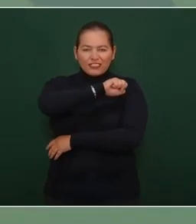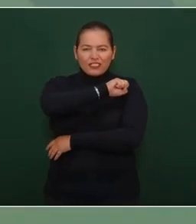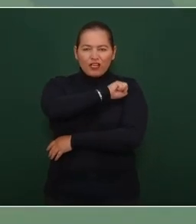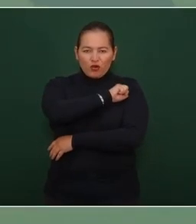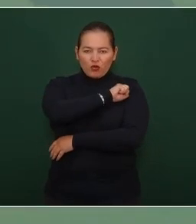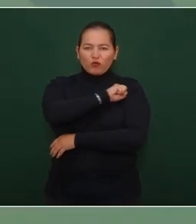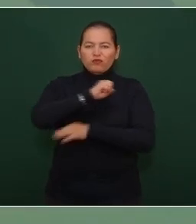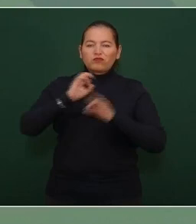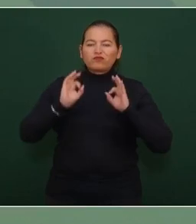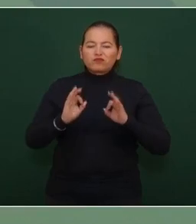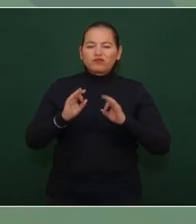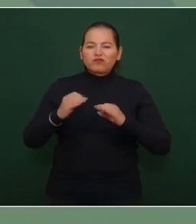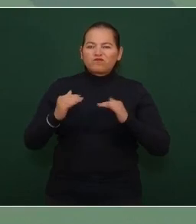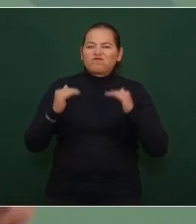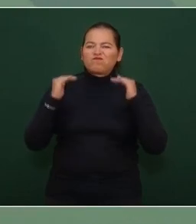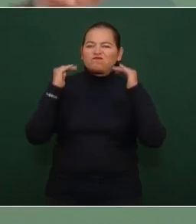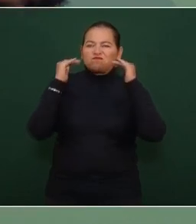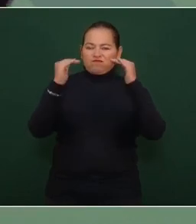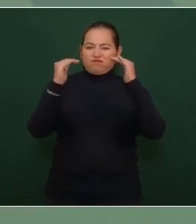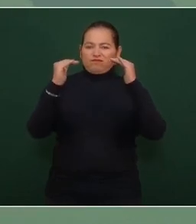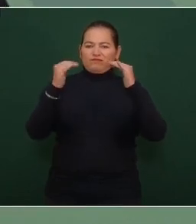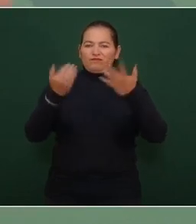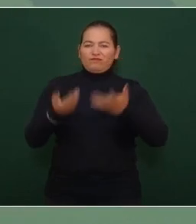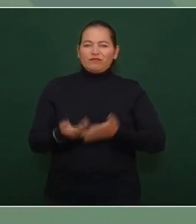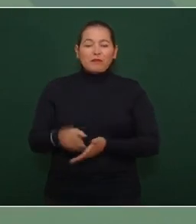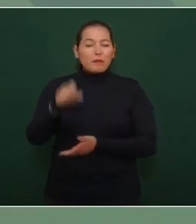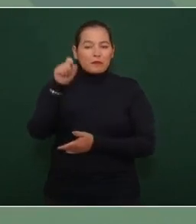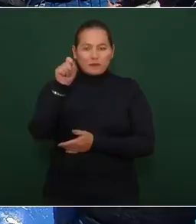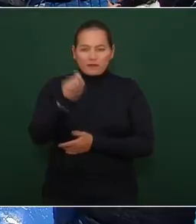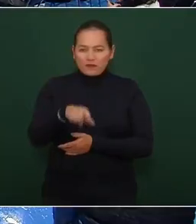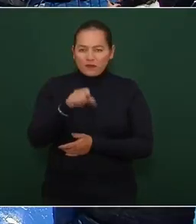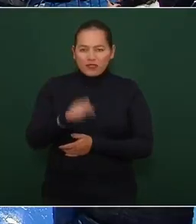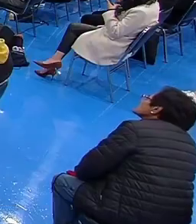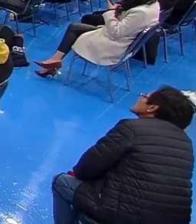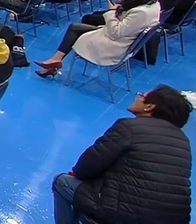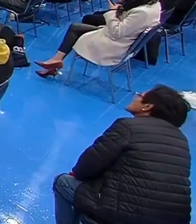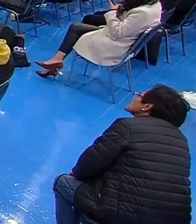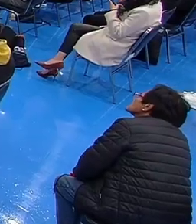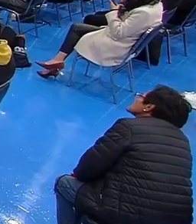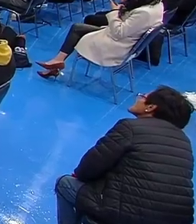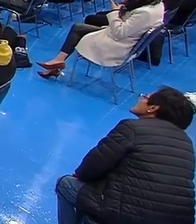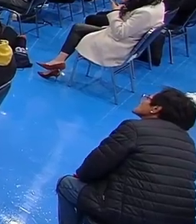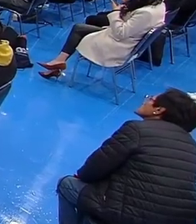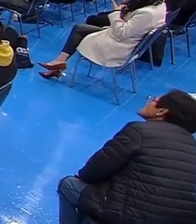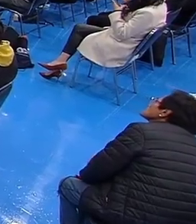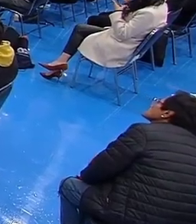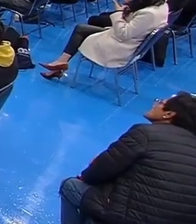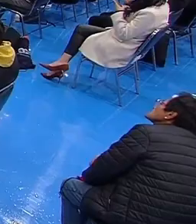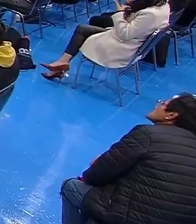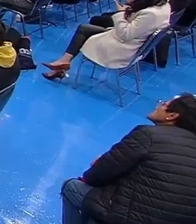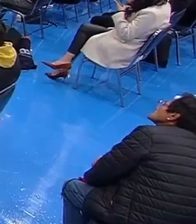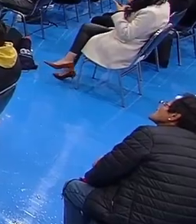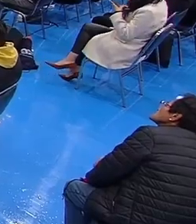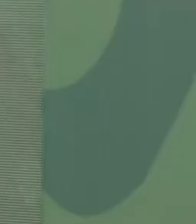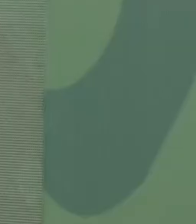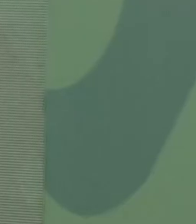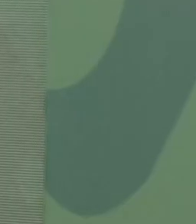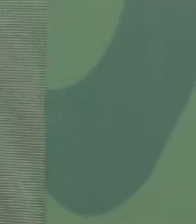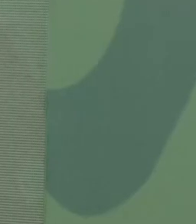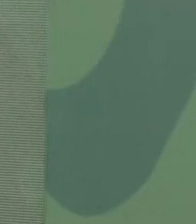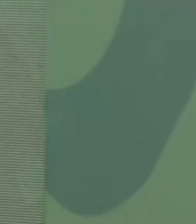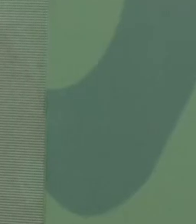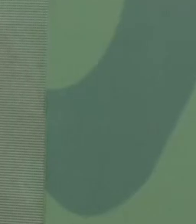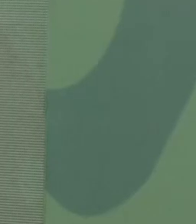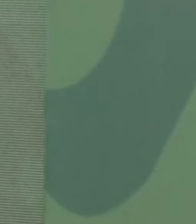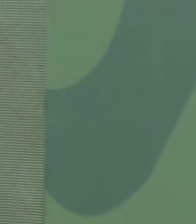y vamos a hacer lo mismo en 23 estados vamos a tener el mejor sistema de salud